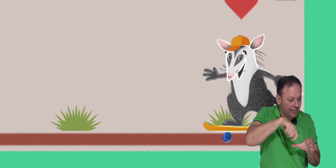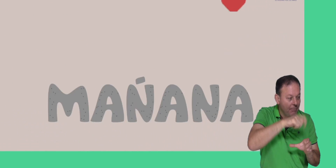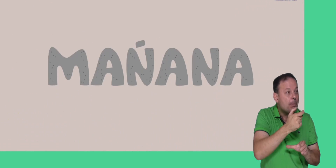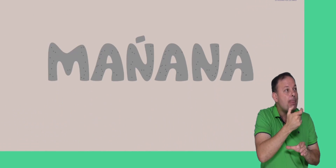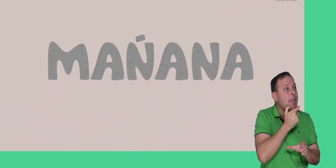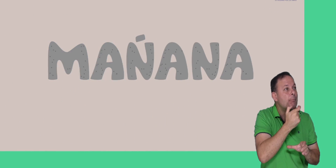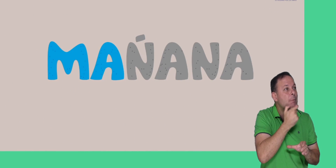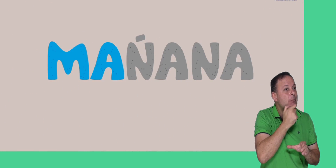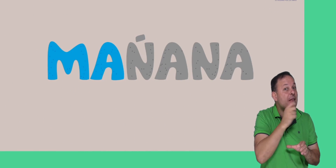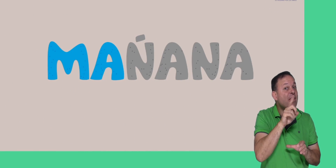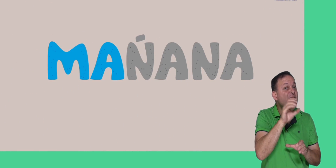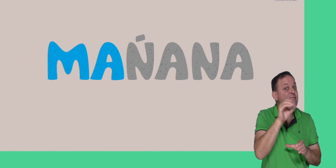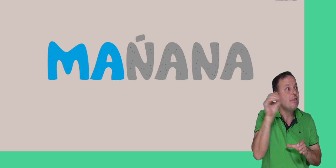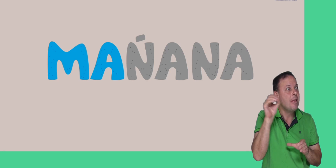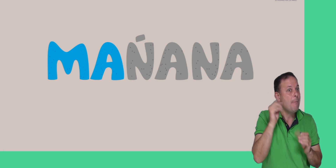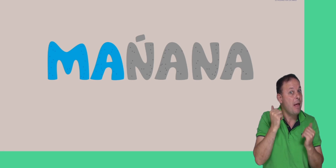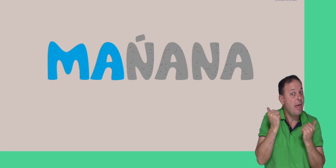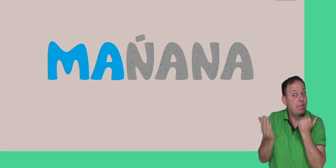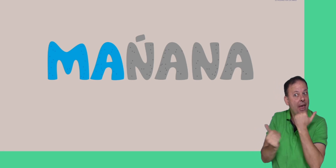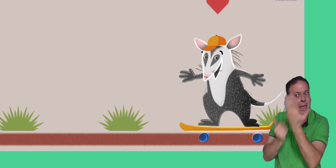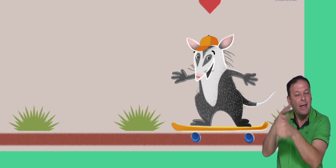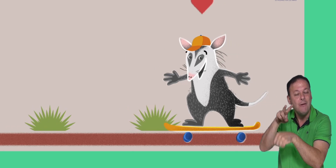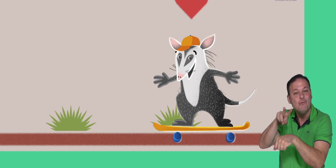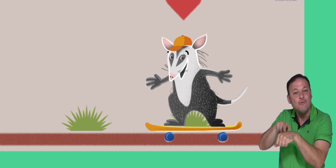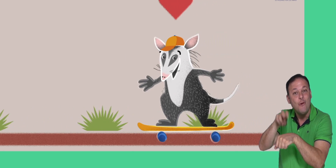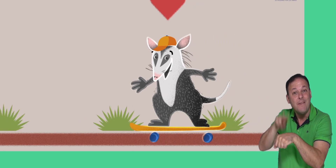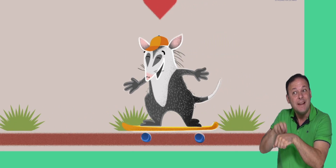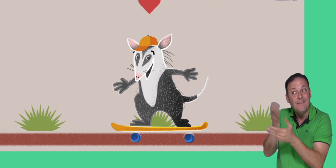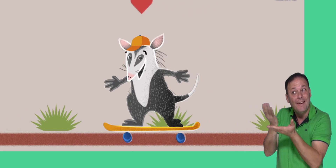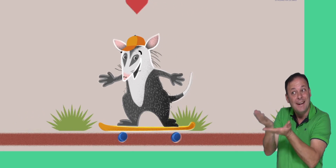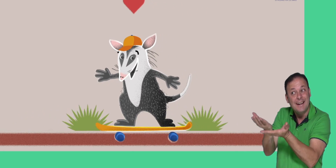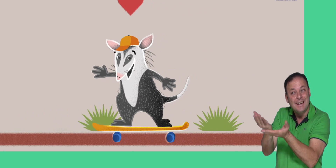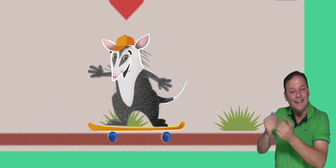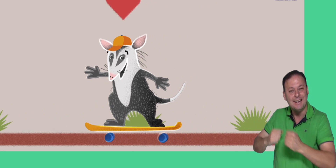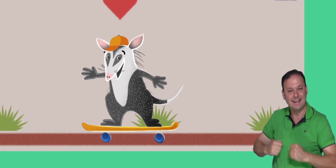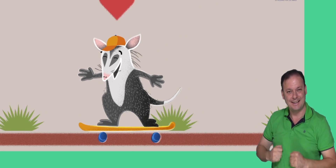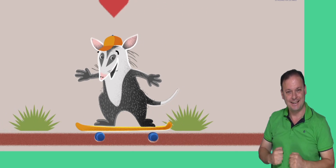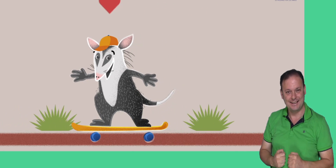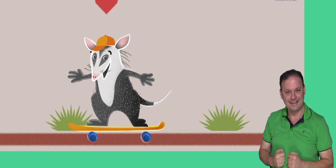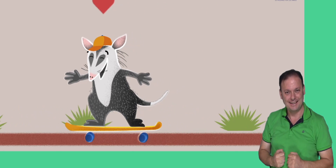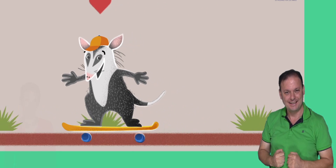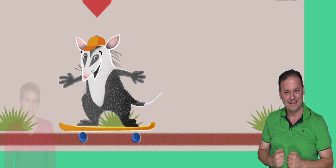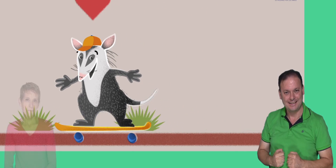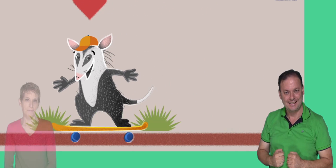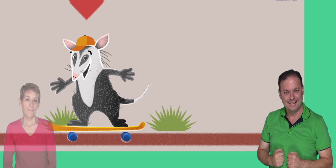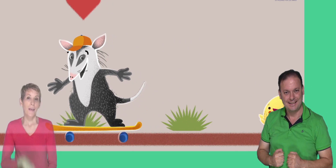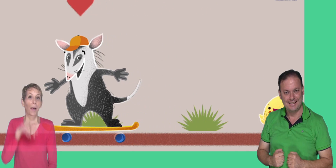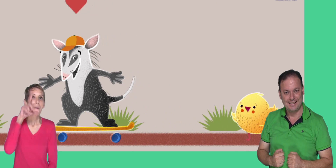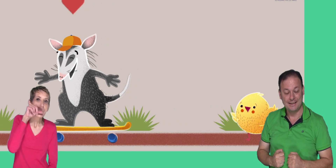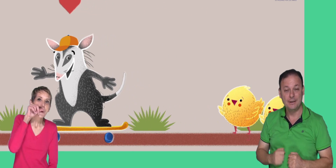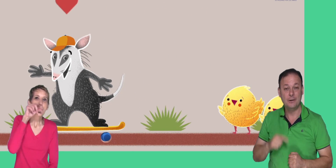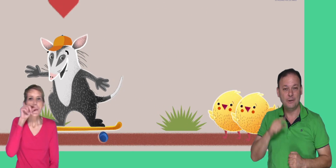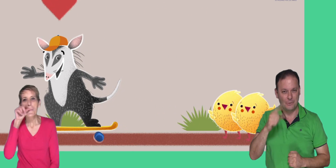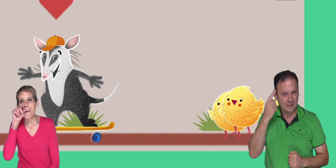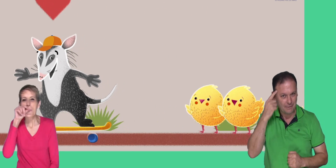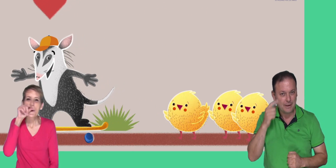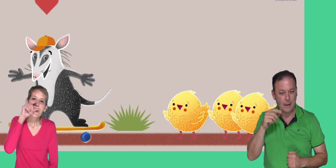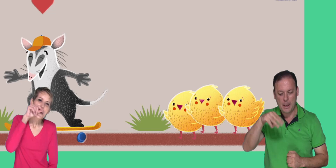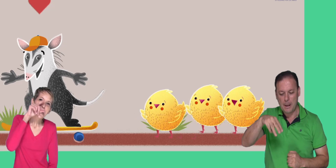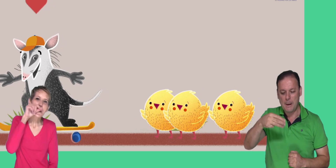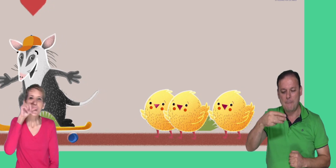a su casa pensando que mañana iba a cocinar cien ricas galletitas a sus sobrinos, los pollitos.